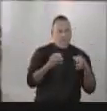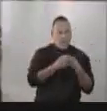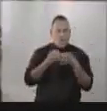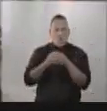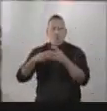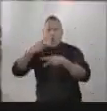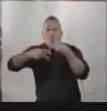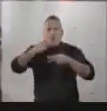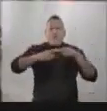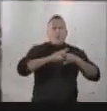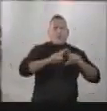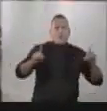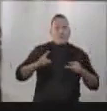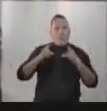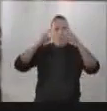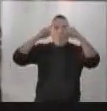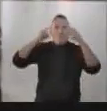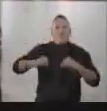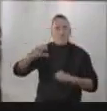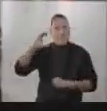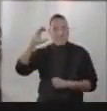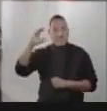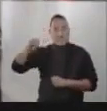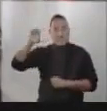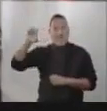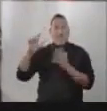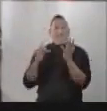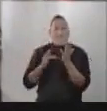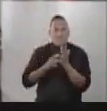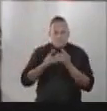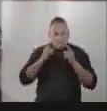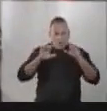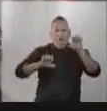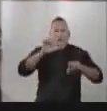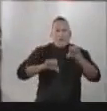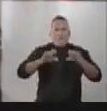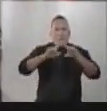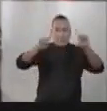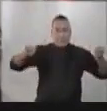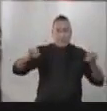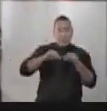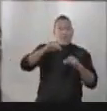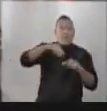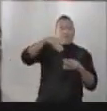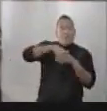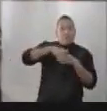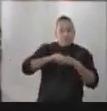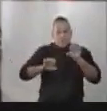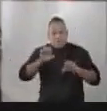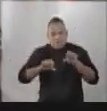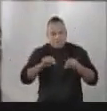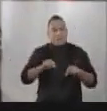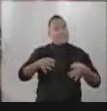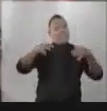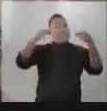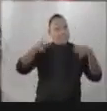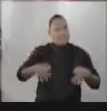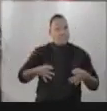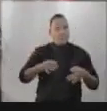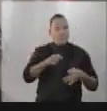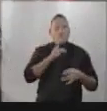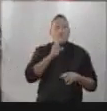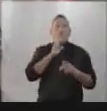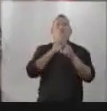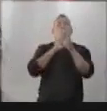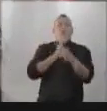realizadas por los técnicos de los partidos y del Consejo Nacional Electoral certifican que el sistema automatizado de